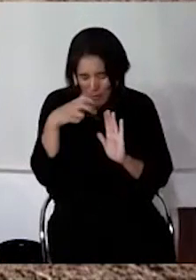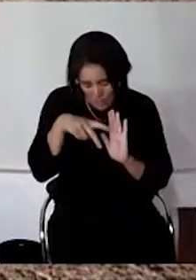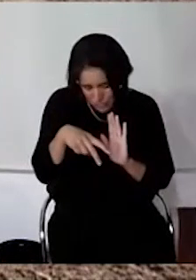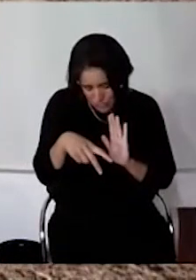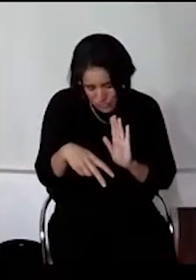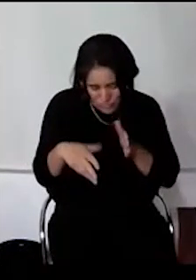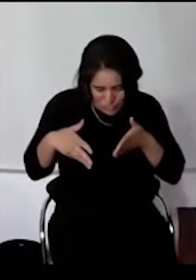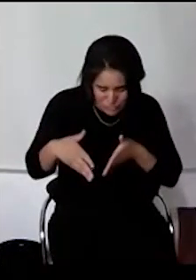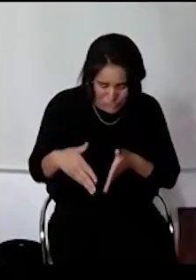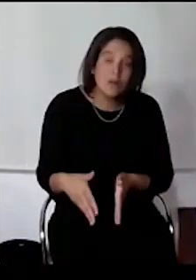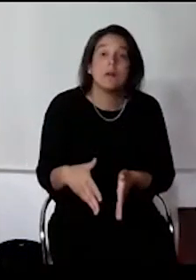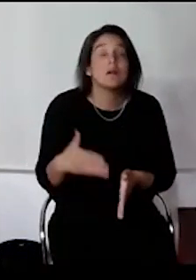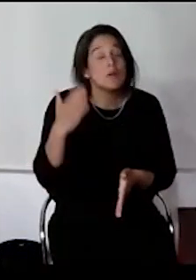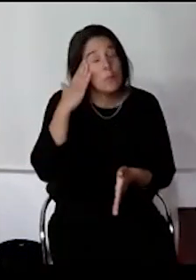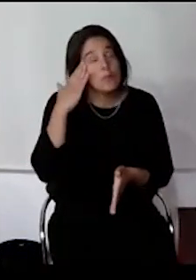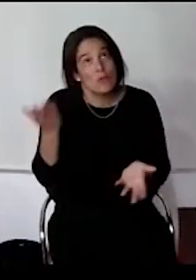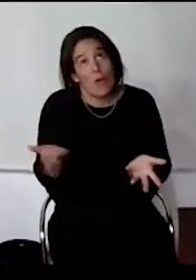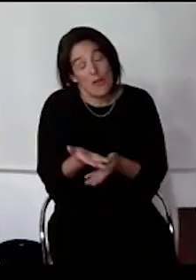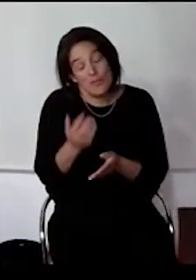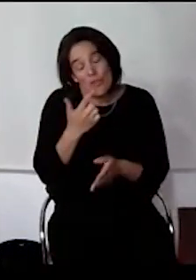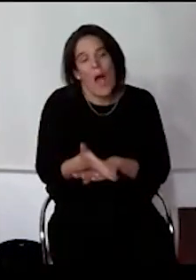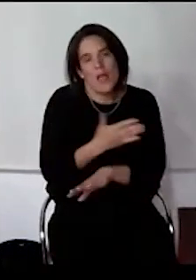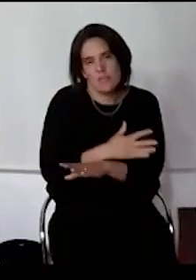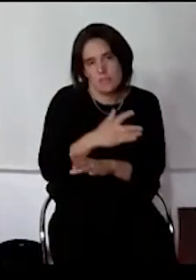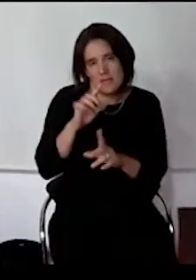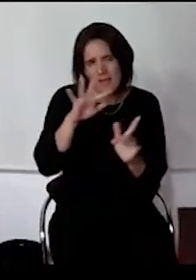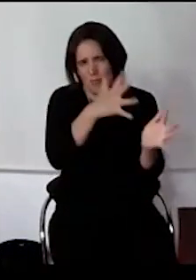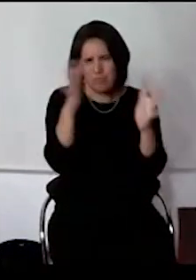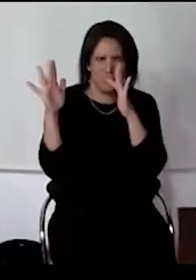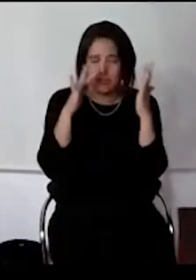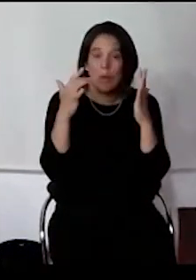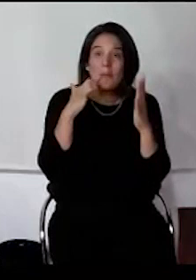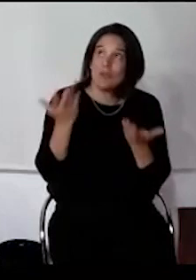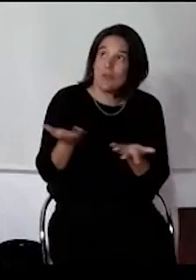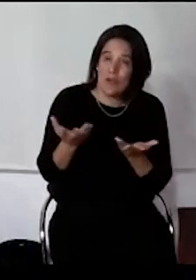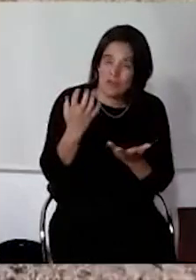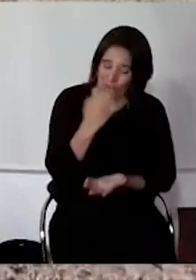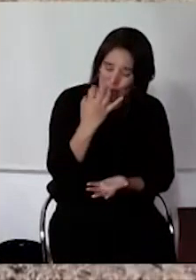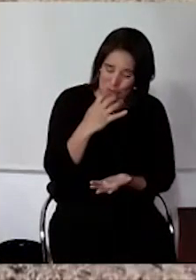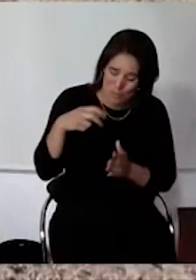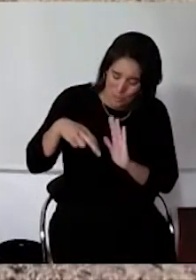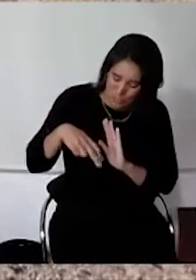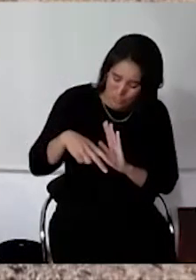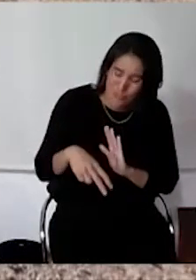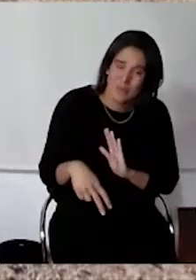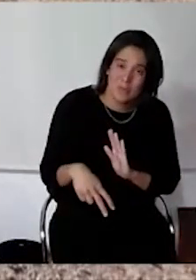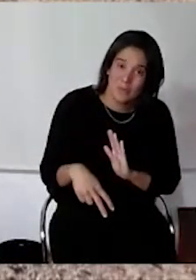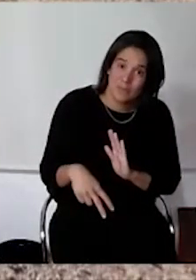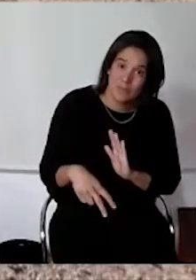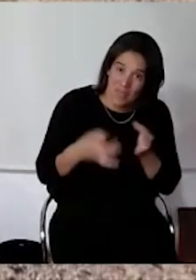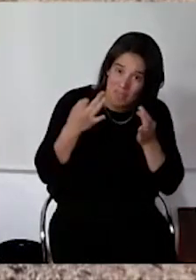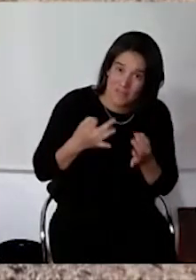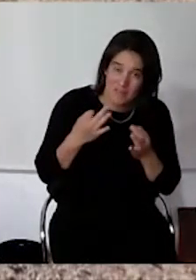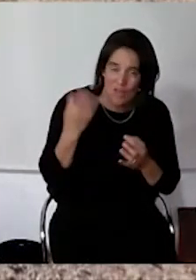las bajadas todas, pienso que ahora, por eso digo, antes de todo el temporal, pienso que ahora deben estar un poquito peor porque realmente